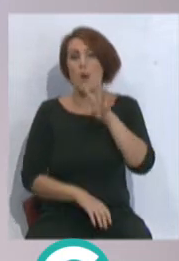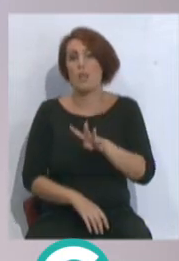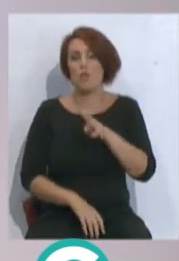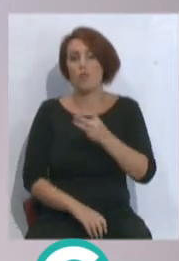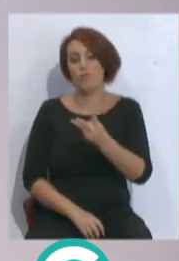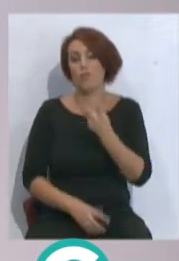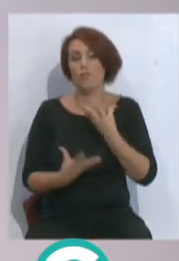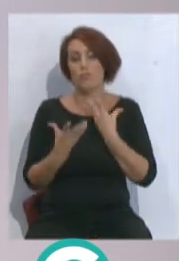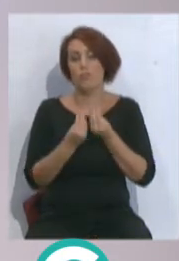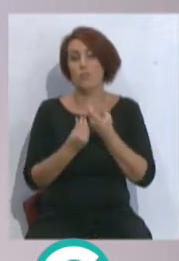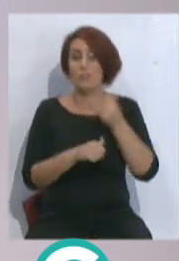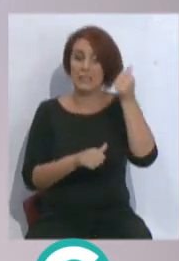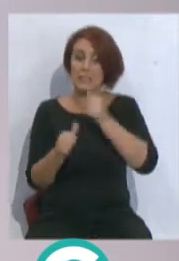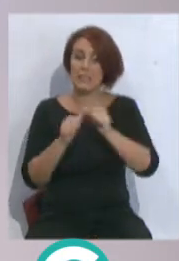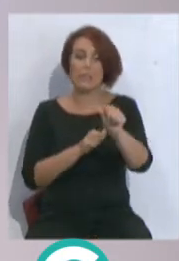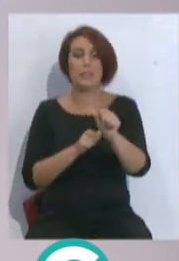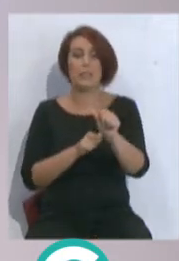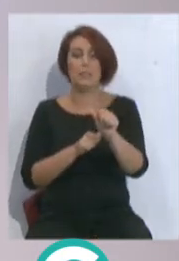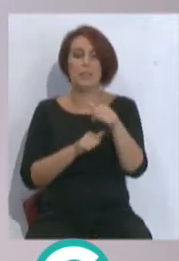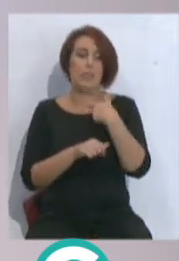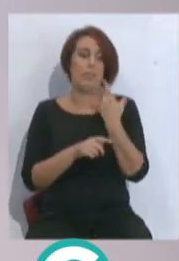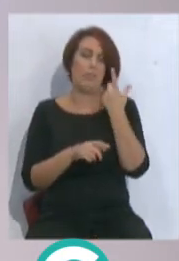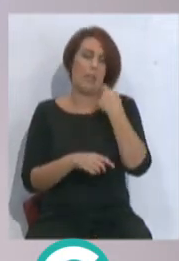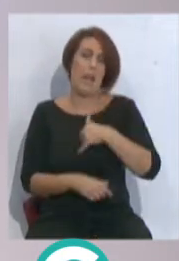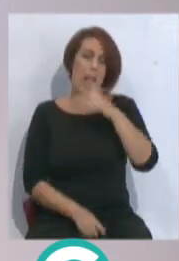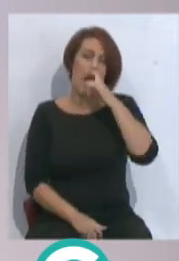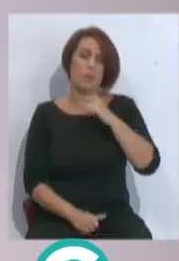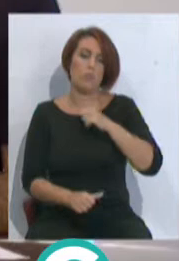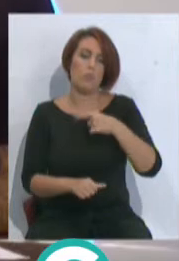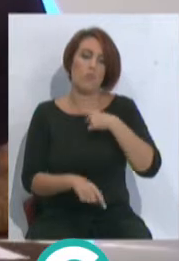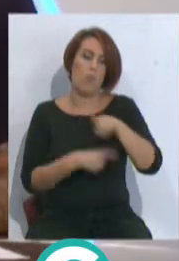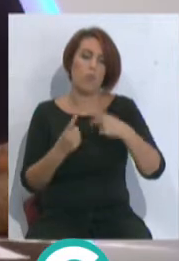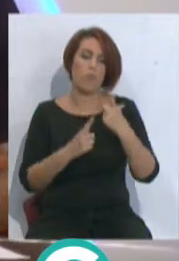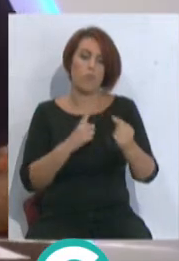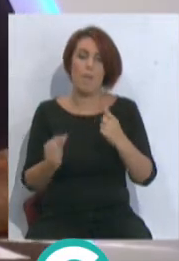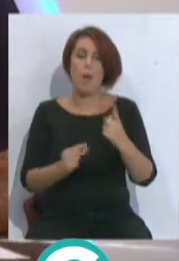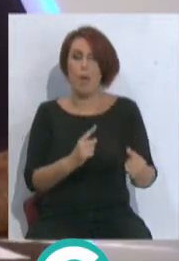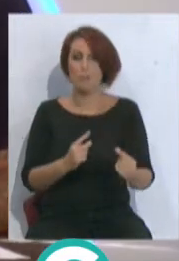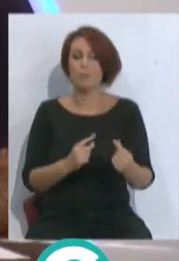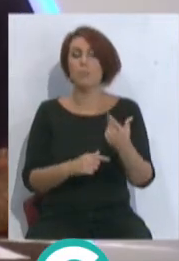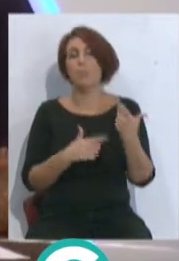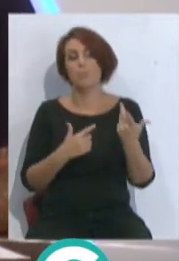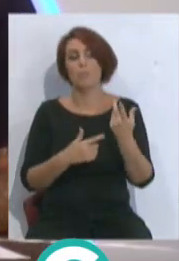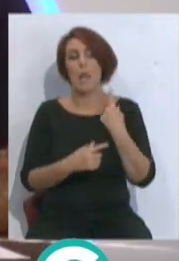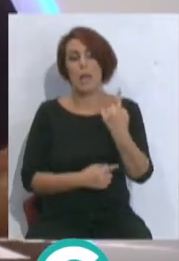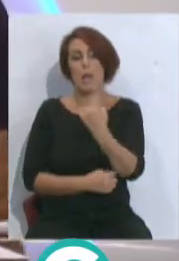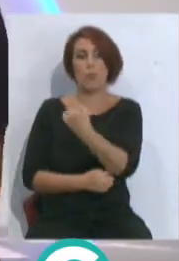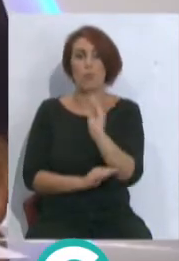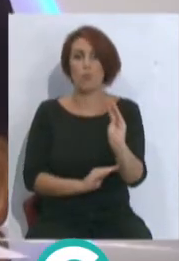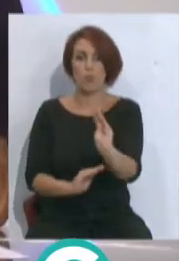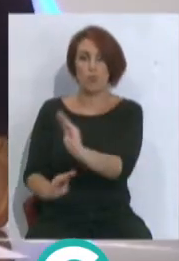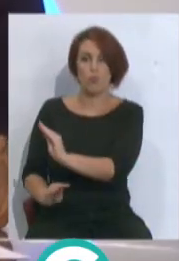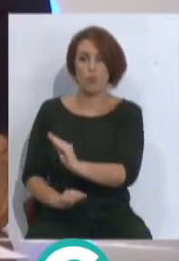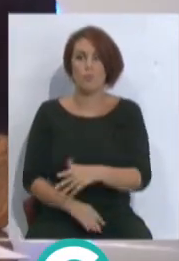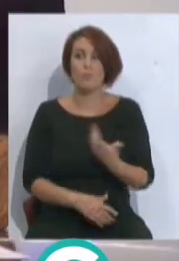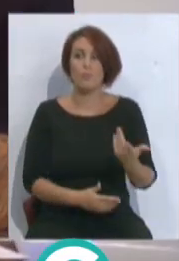y fuimos los tres. Y a partir de ahí ya, después de estar una serie de años, pues ya nos dividimos y cada uno fue cogiendo por su lado. Pero siempre que hemos salido, hemos